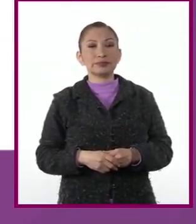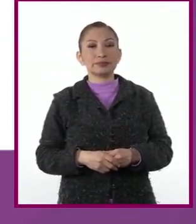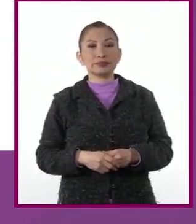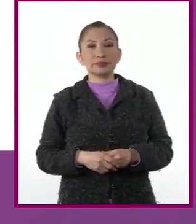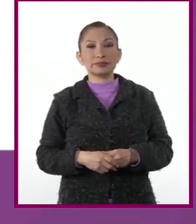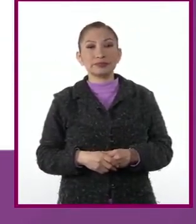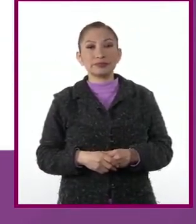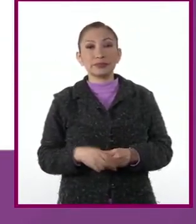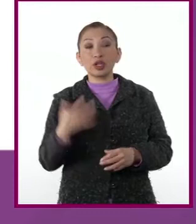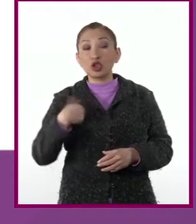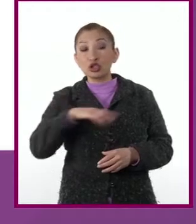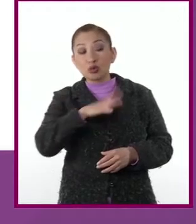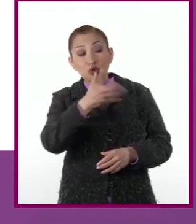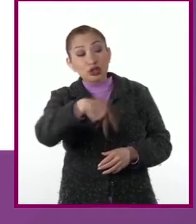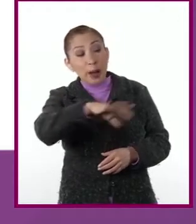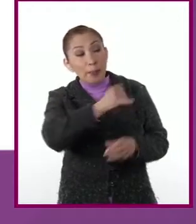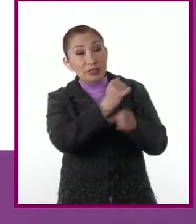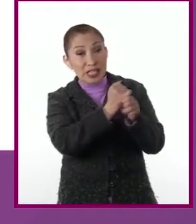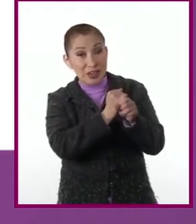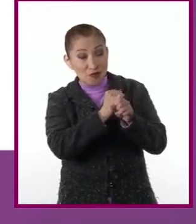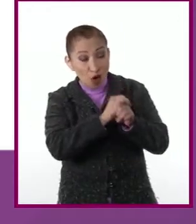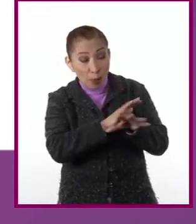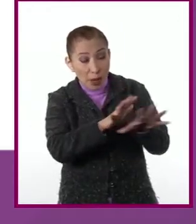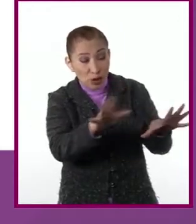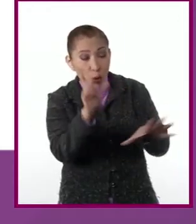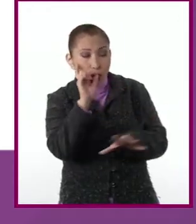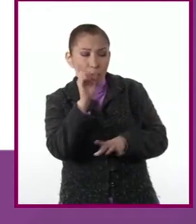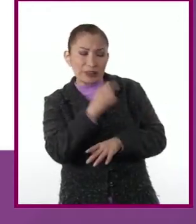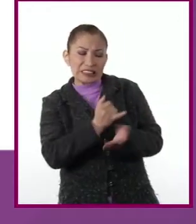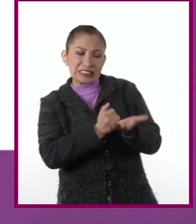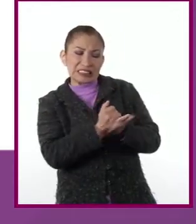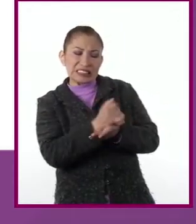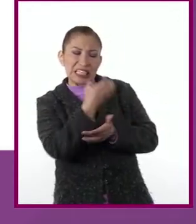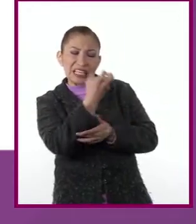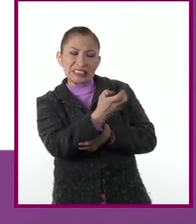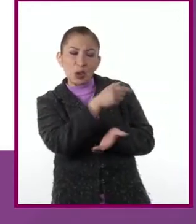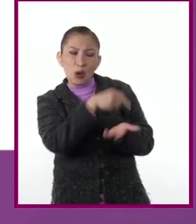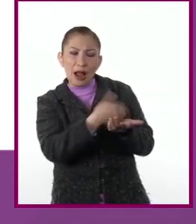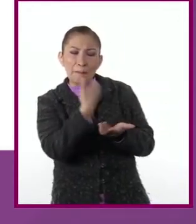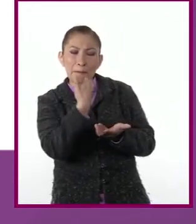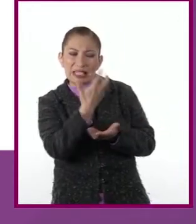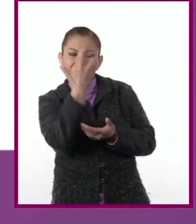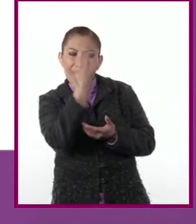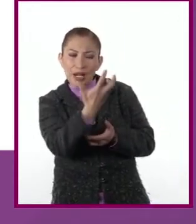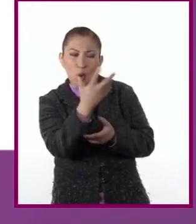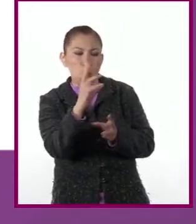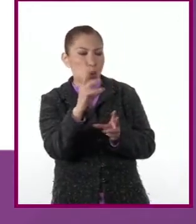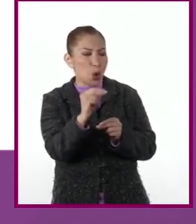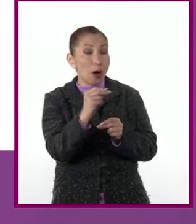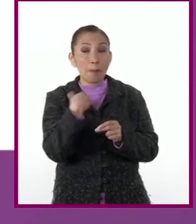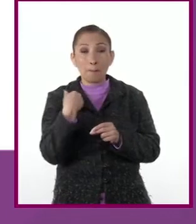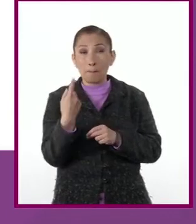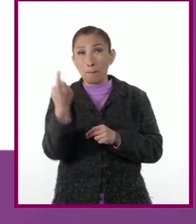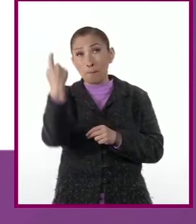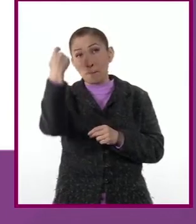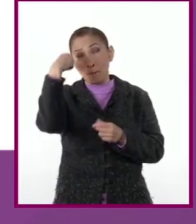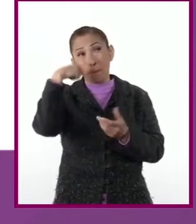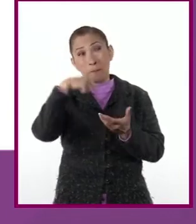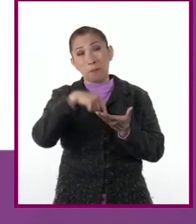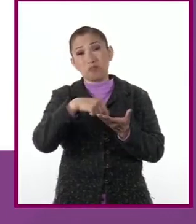En nuestra búsqueda de información, a la hora de decidir si una fuente es confiable o no, conviene preguntarse.